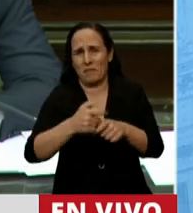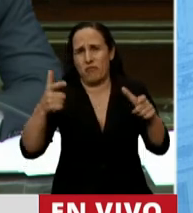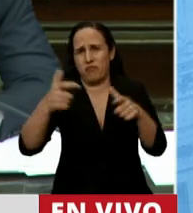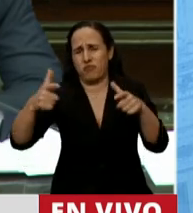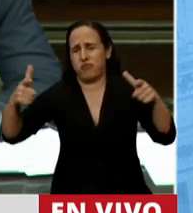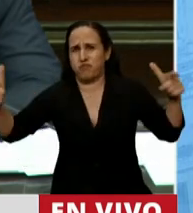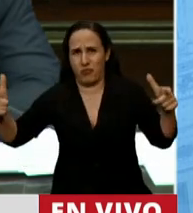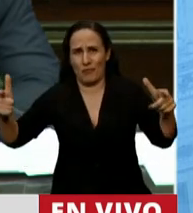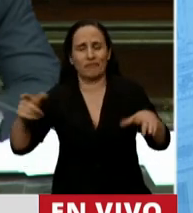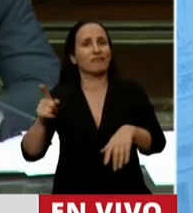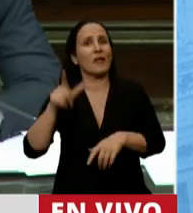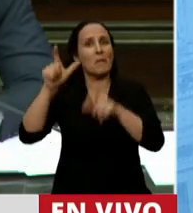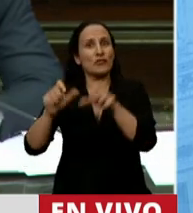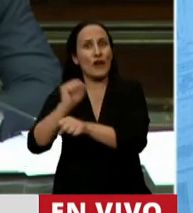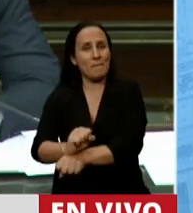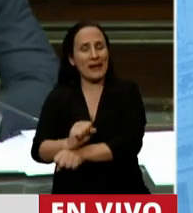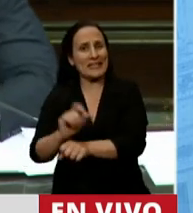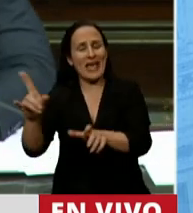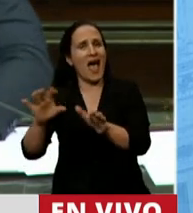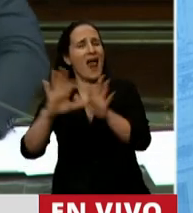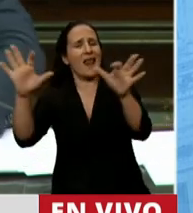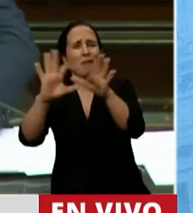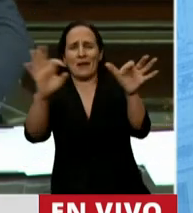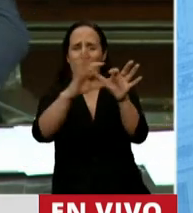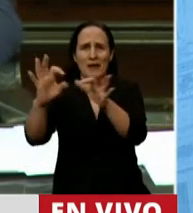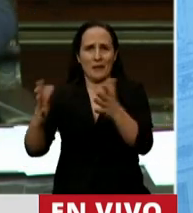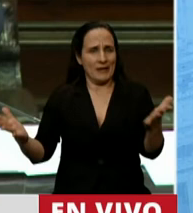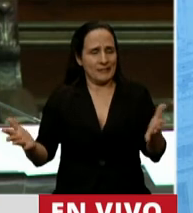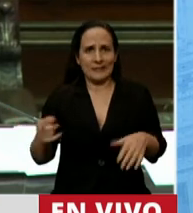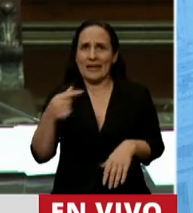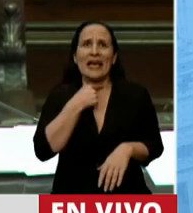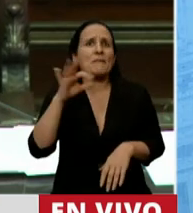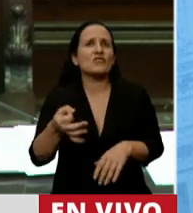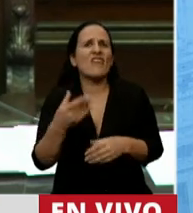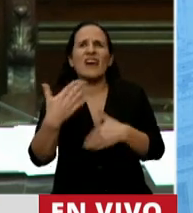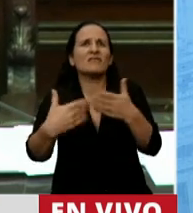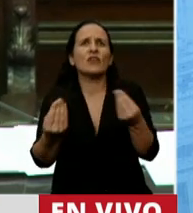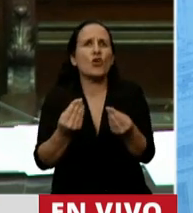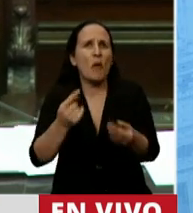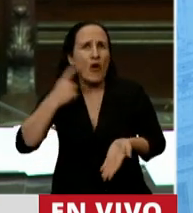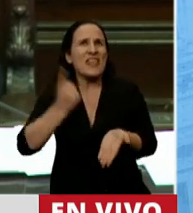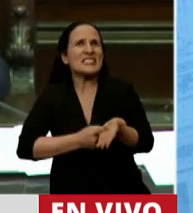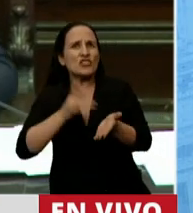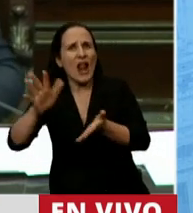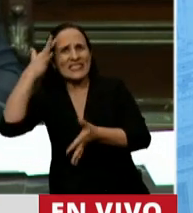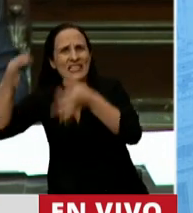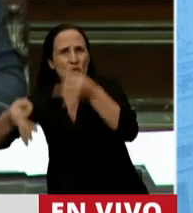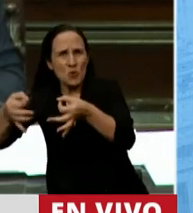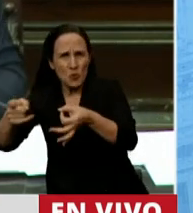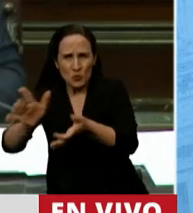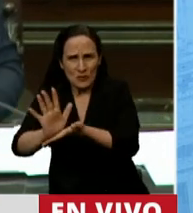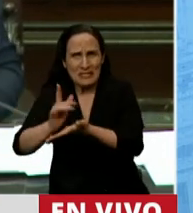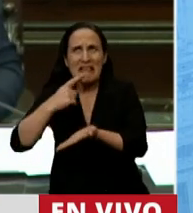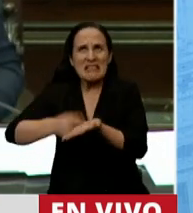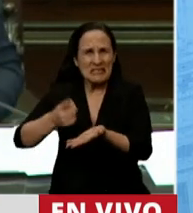política se liberaron presos. Queremos saber cómo se va a seguir avalando estas decisiones judiciales que no tienen